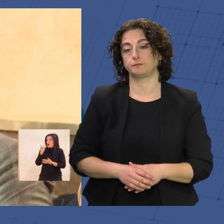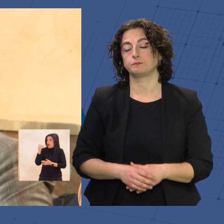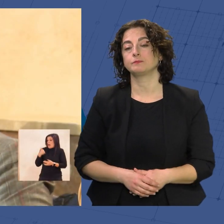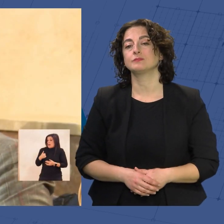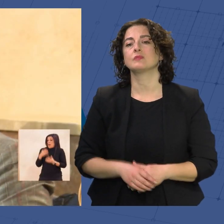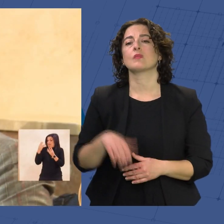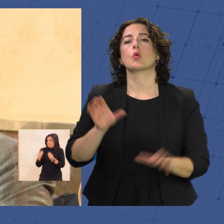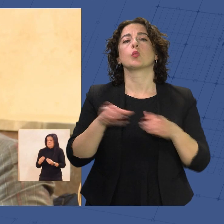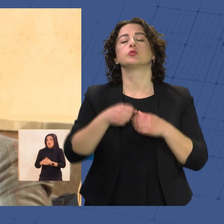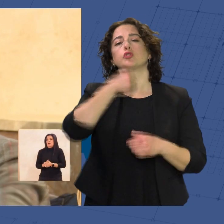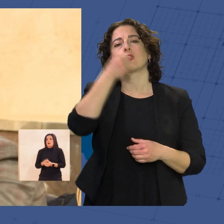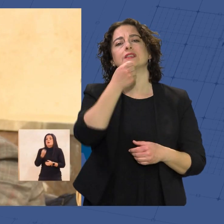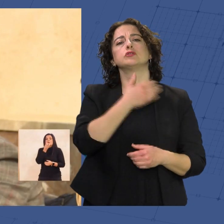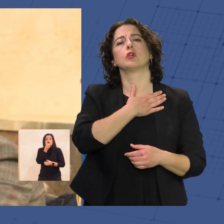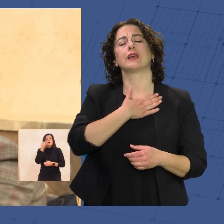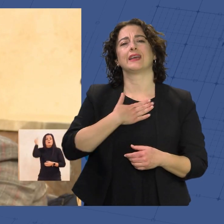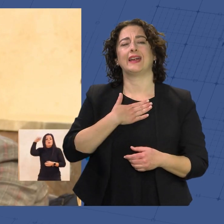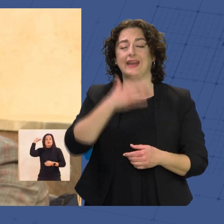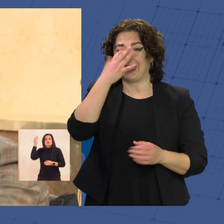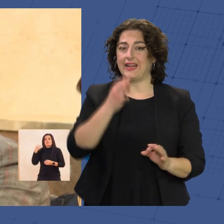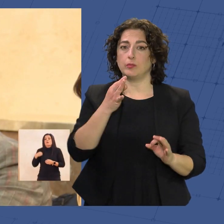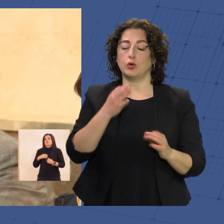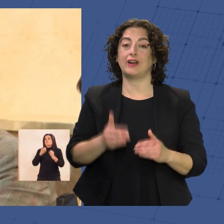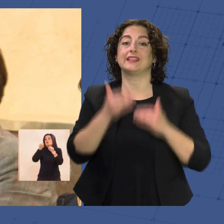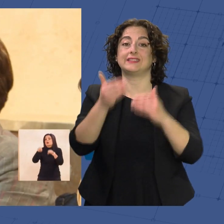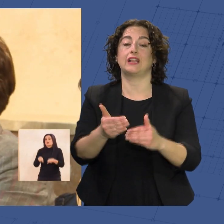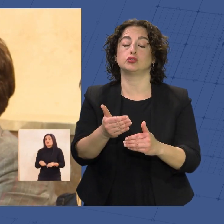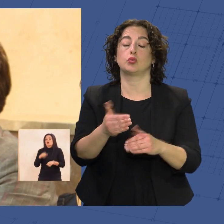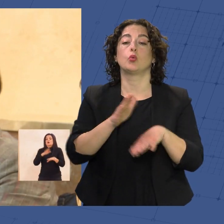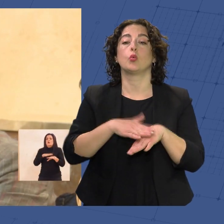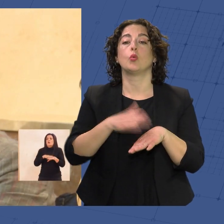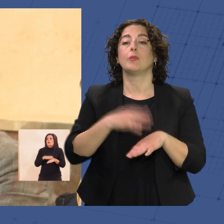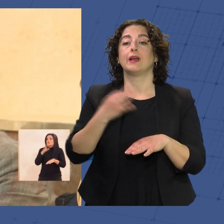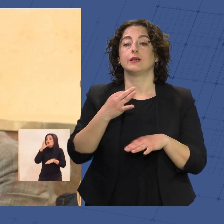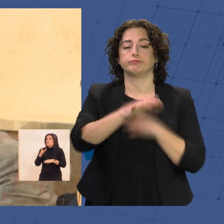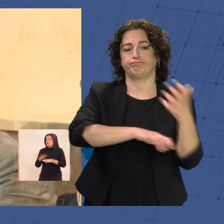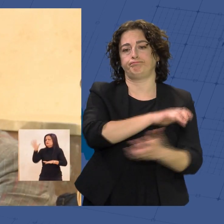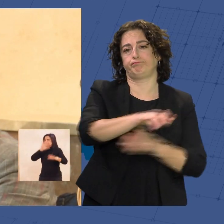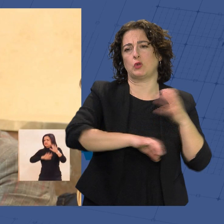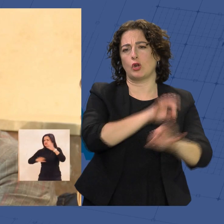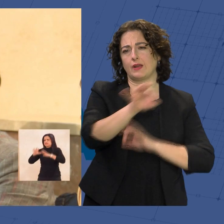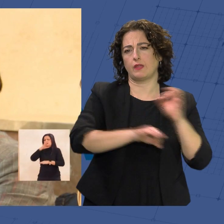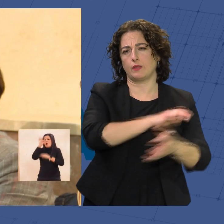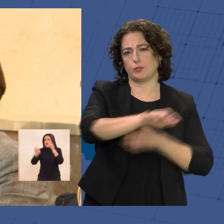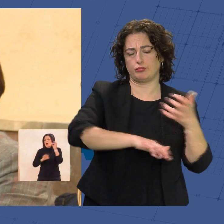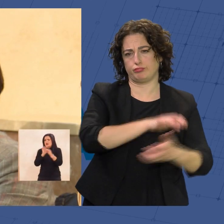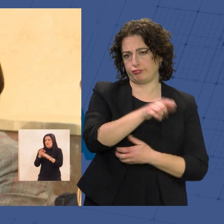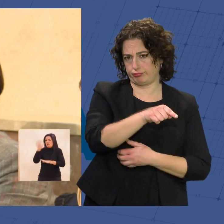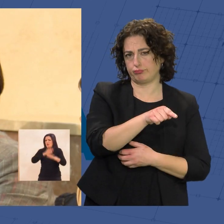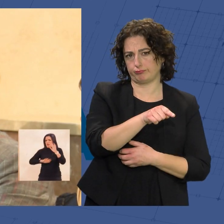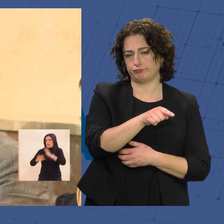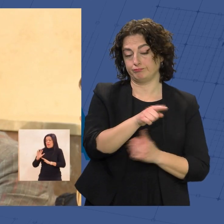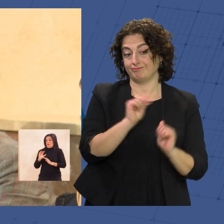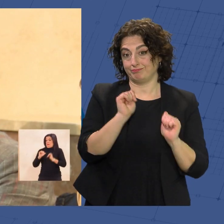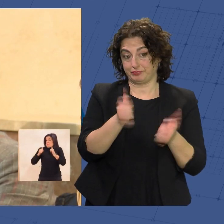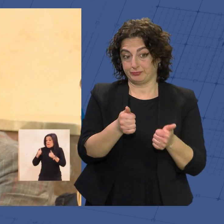el Partido Socialista creemos que este retraso se debe especialmente al caos organizativo que arrastra usted desde que arrancó